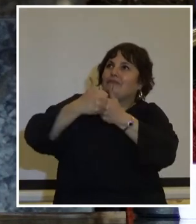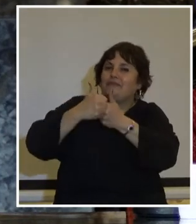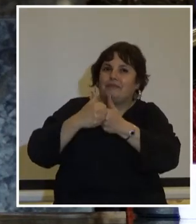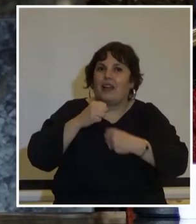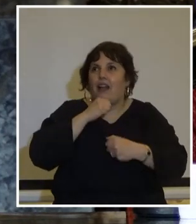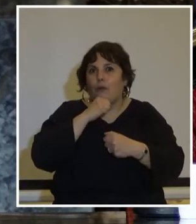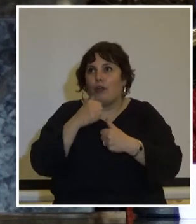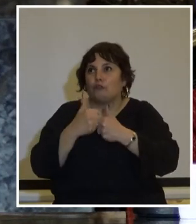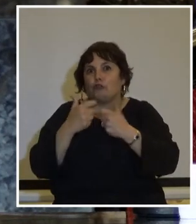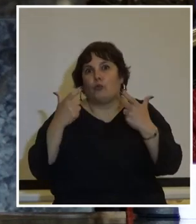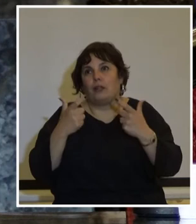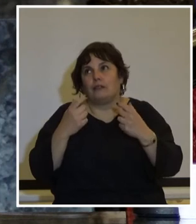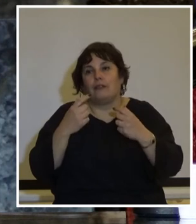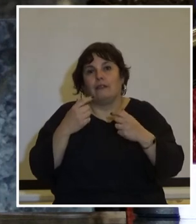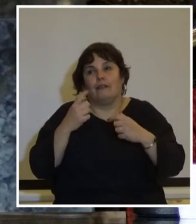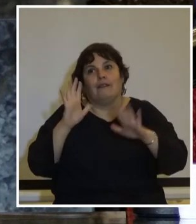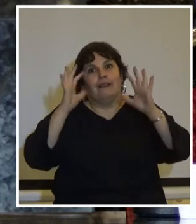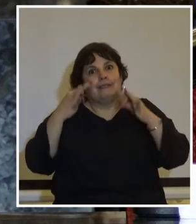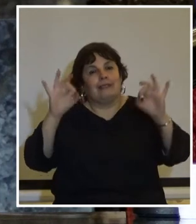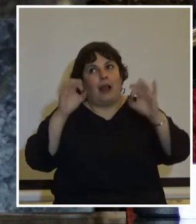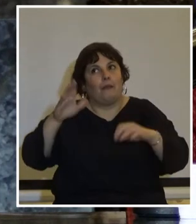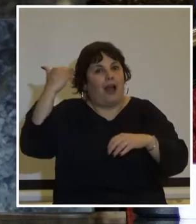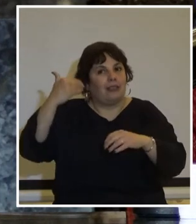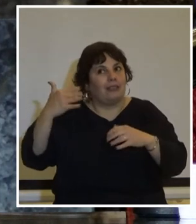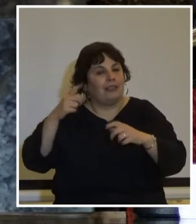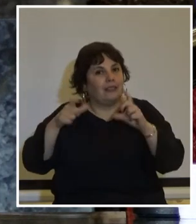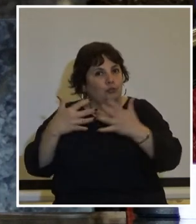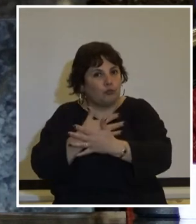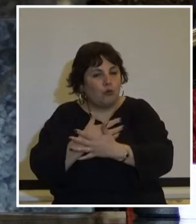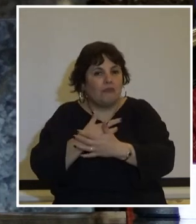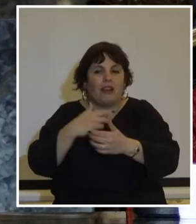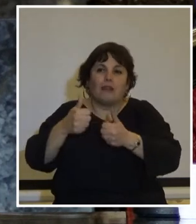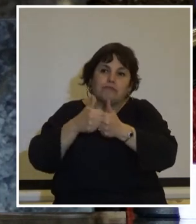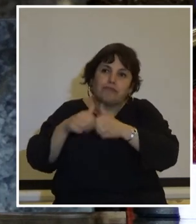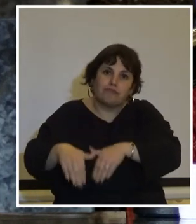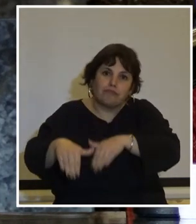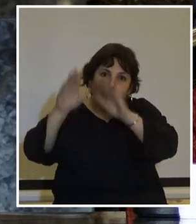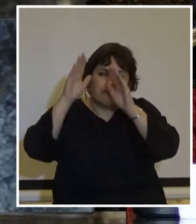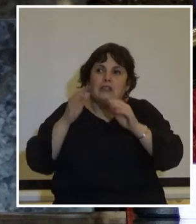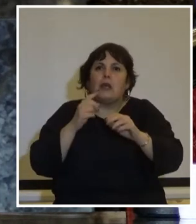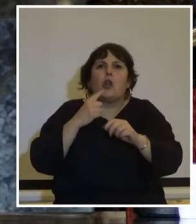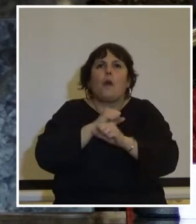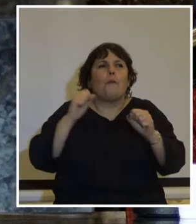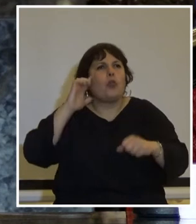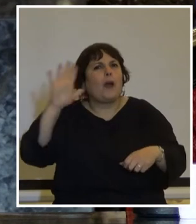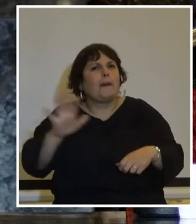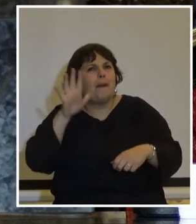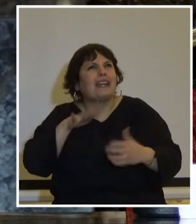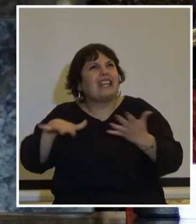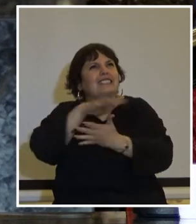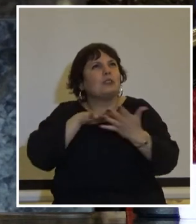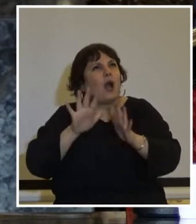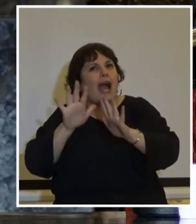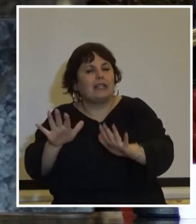respecto a los sucesos de los que había sido víctima crecí con él al lado sin poder imaginarlo en una situación así